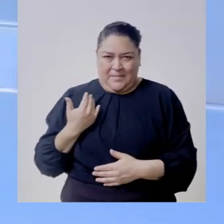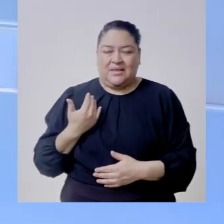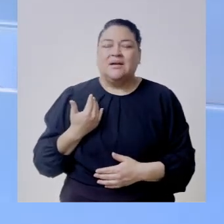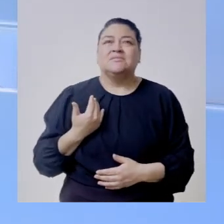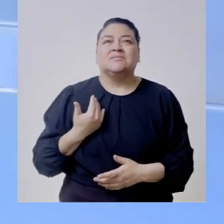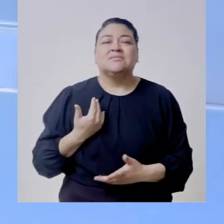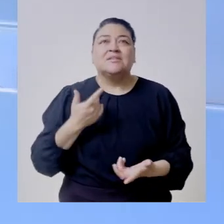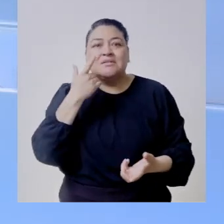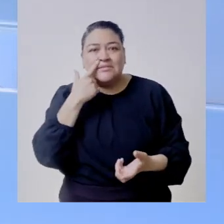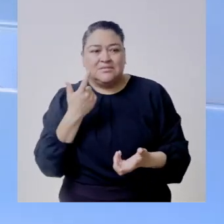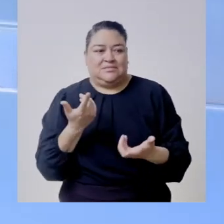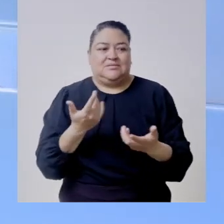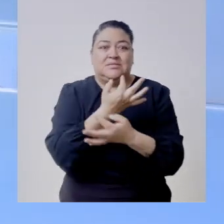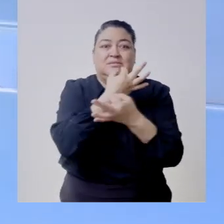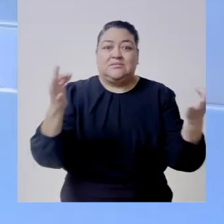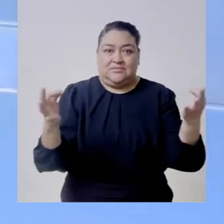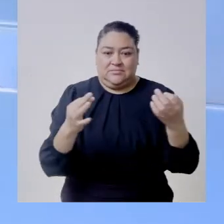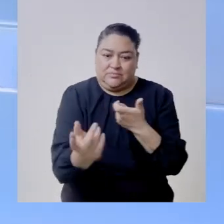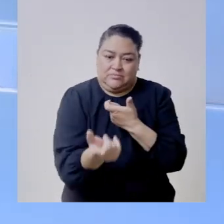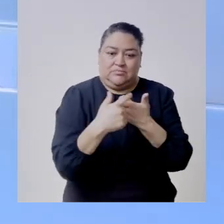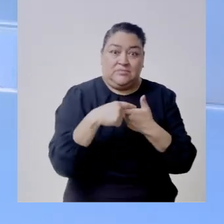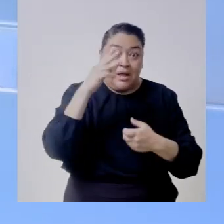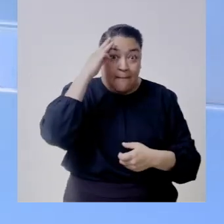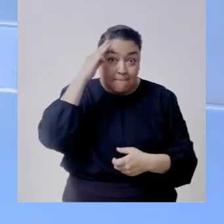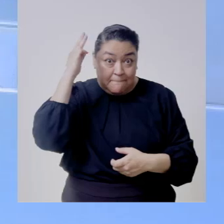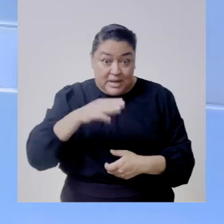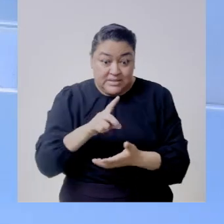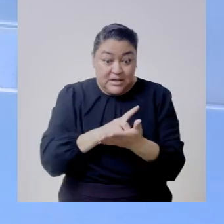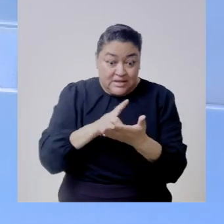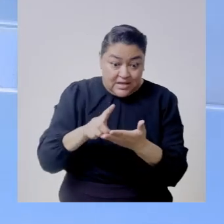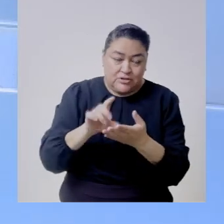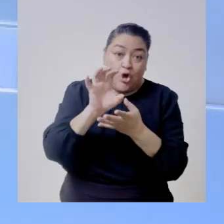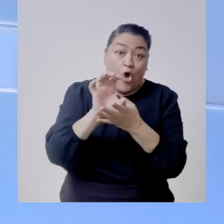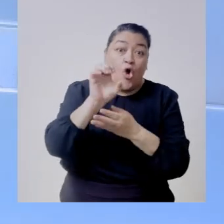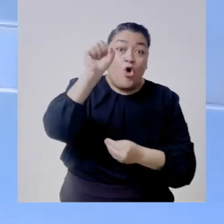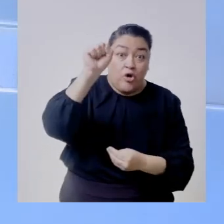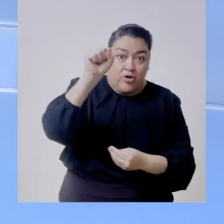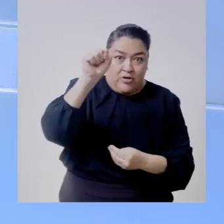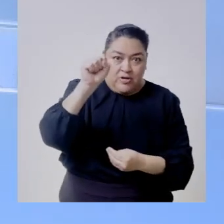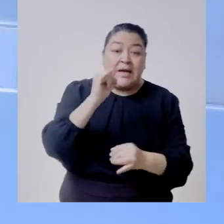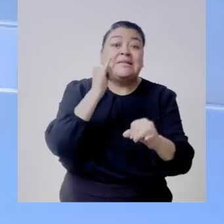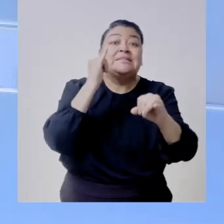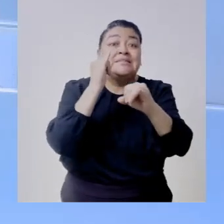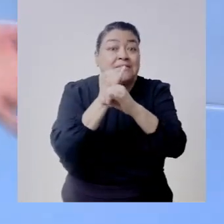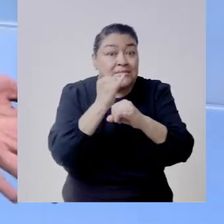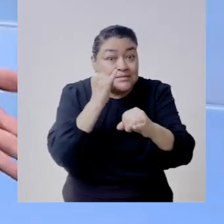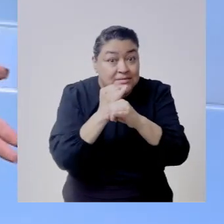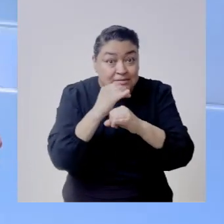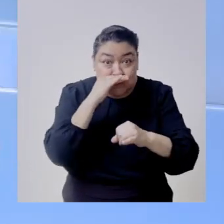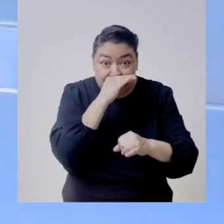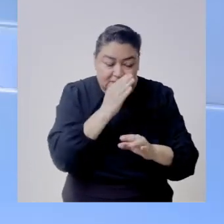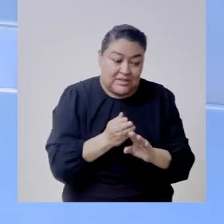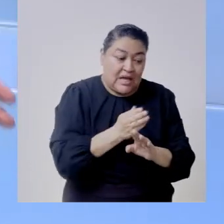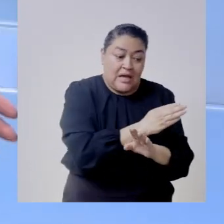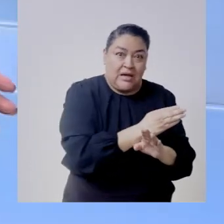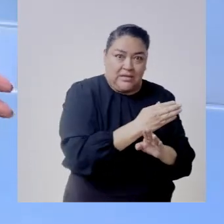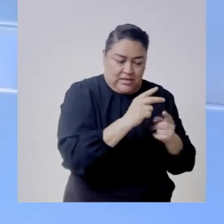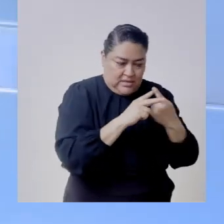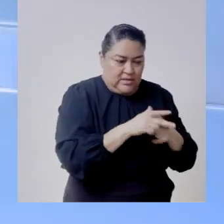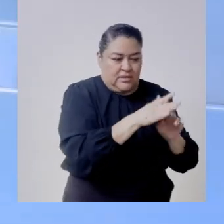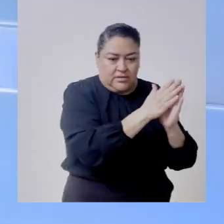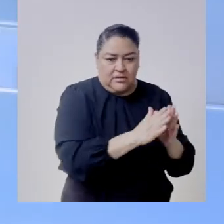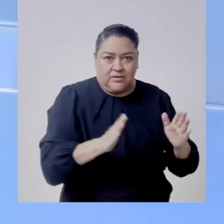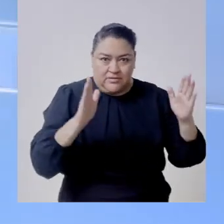tener ahorita el registro de la maestría en derecho constitucional de forma virtual que en el primer semestre lo